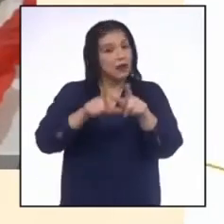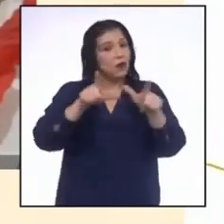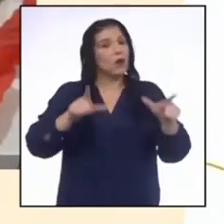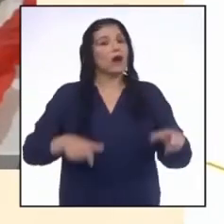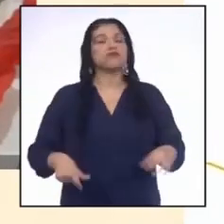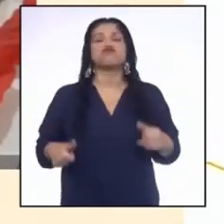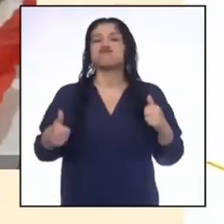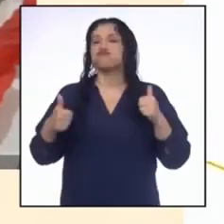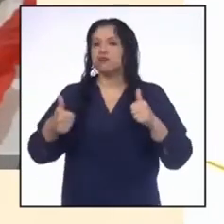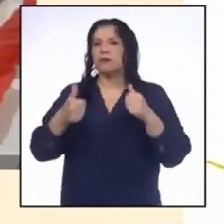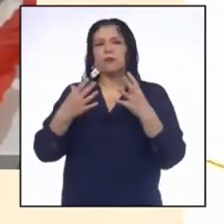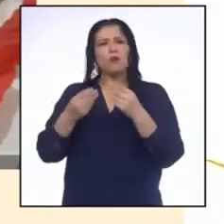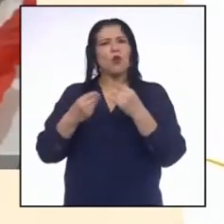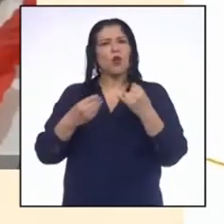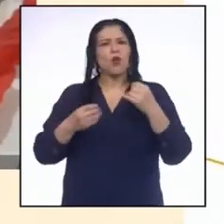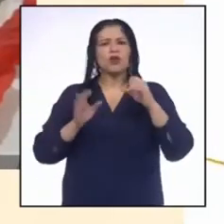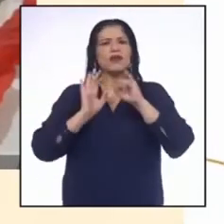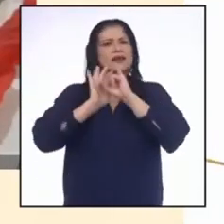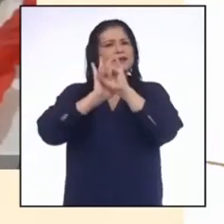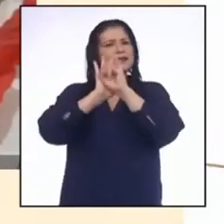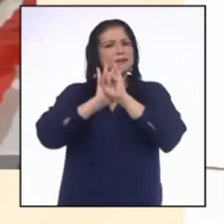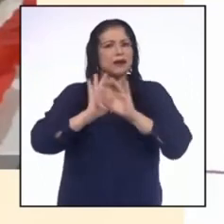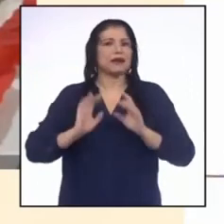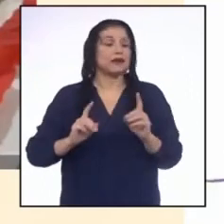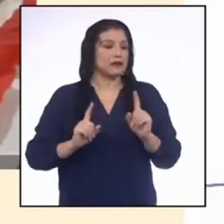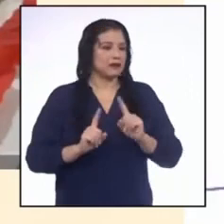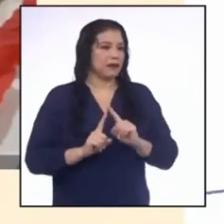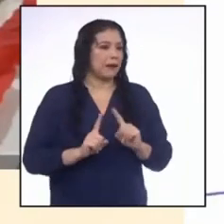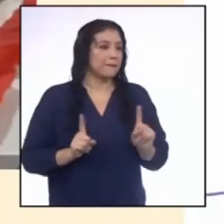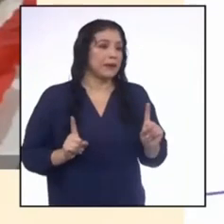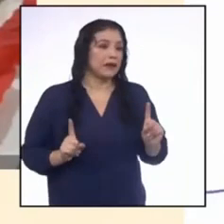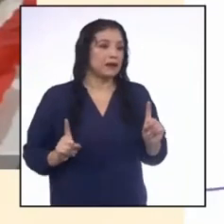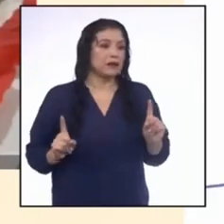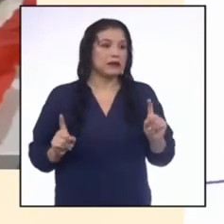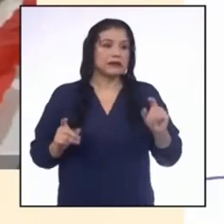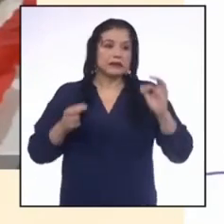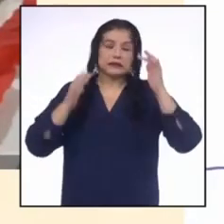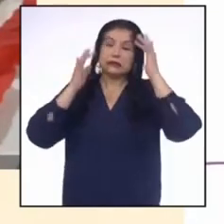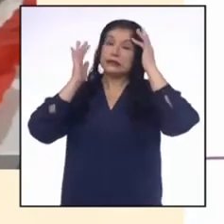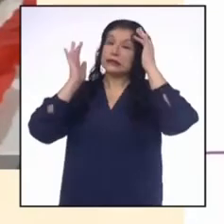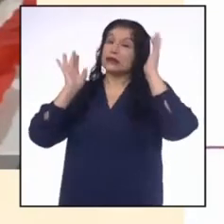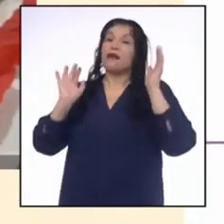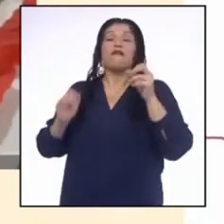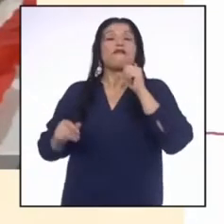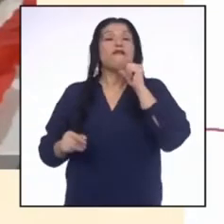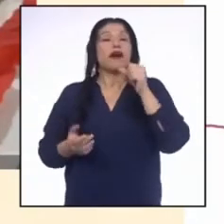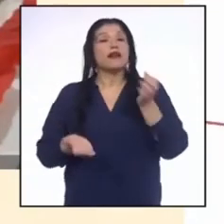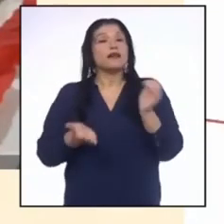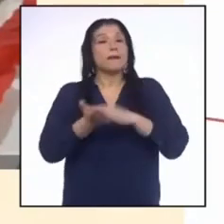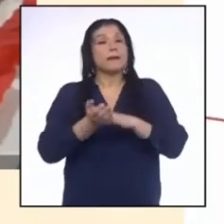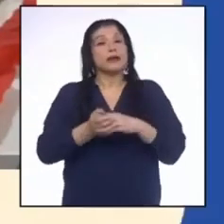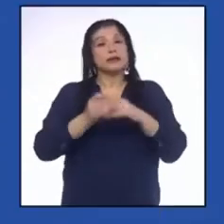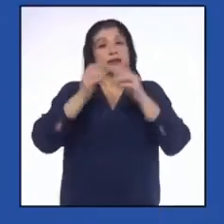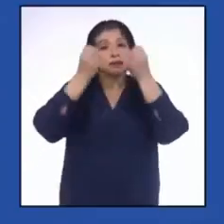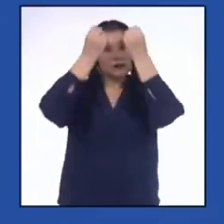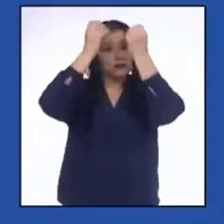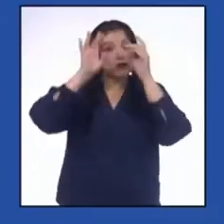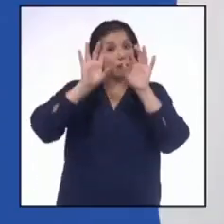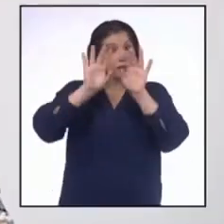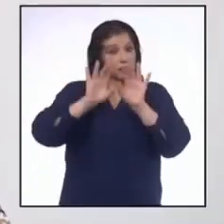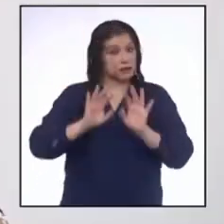utilizado muchas imágenes, pero, no sé, creo que falta un poquito más de texto.